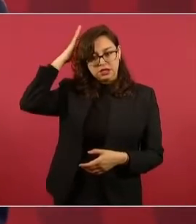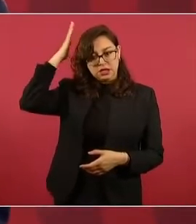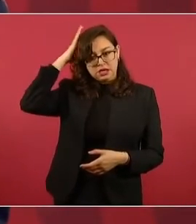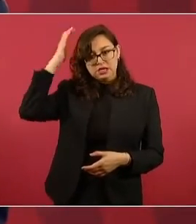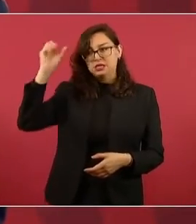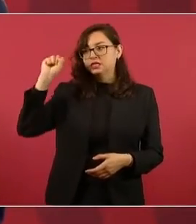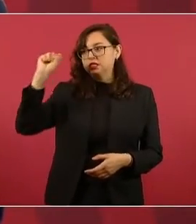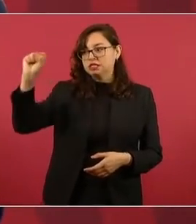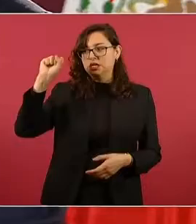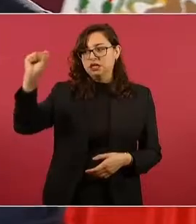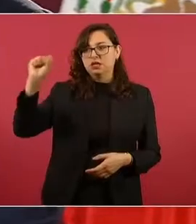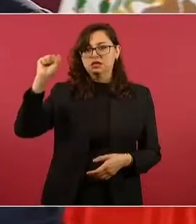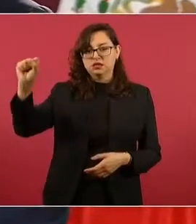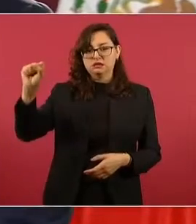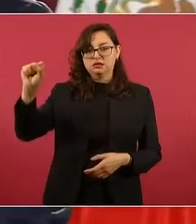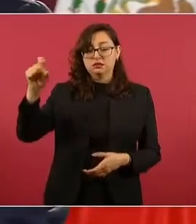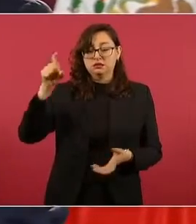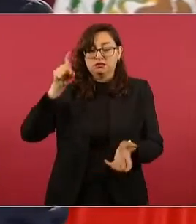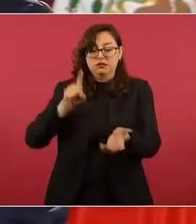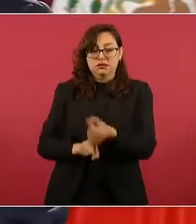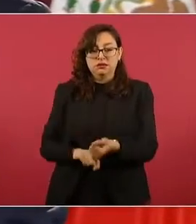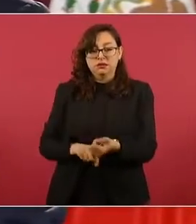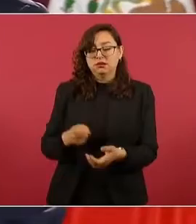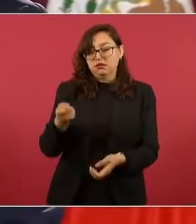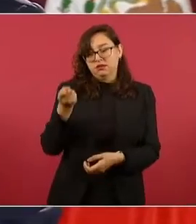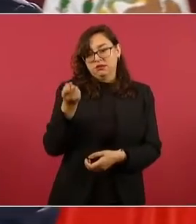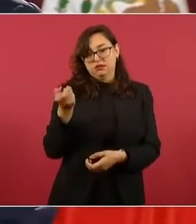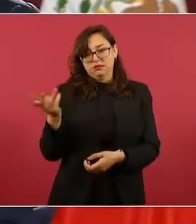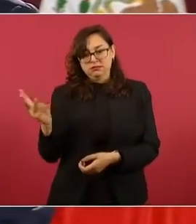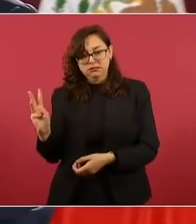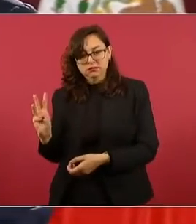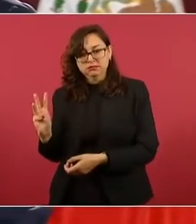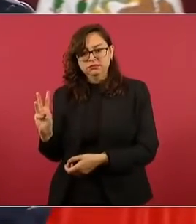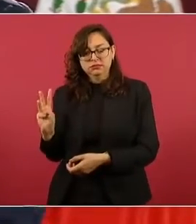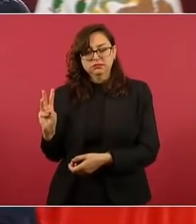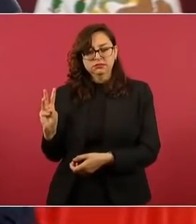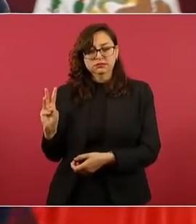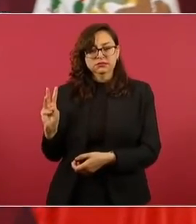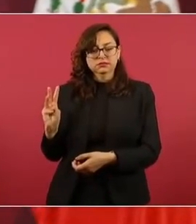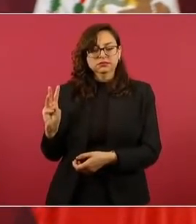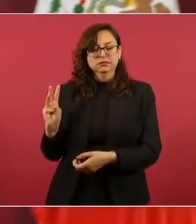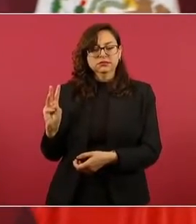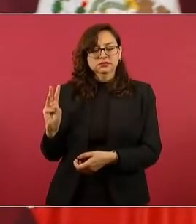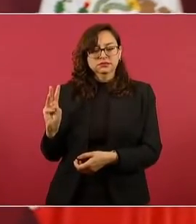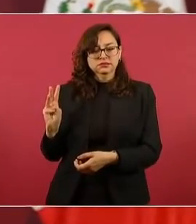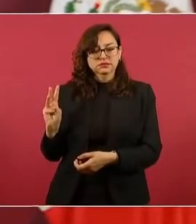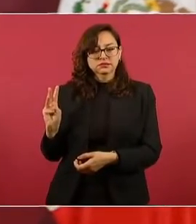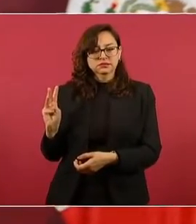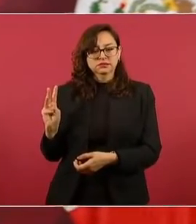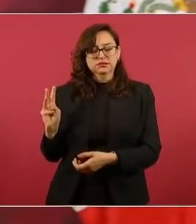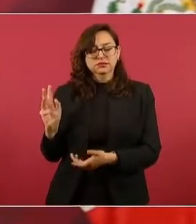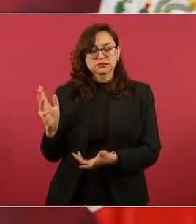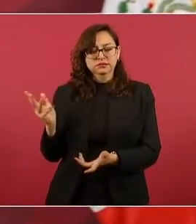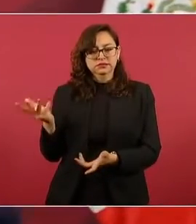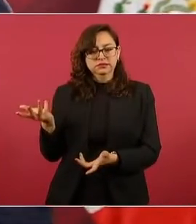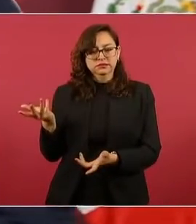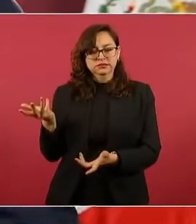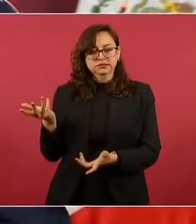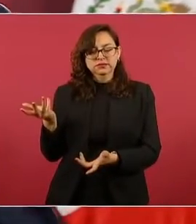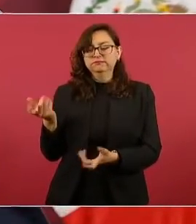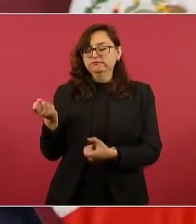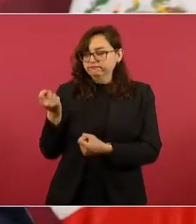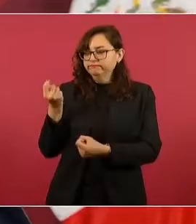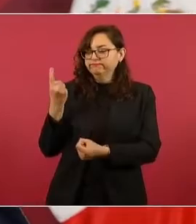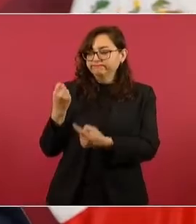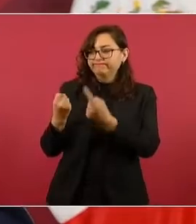más que nada del sindicato de Pemex, ya han